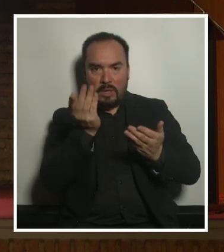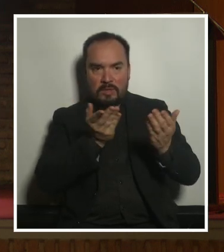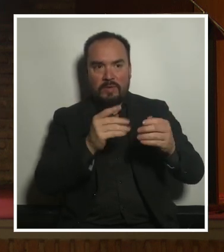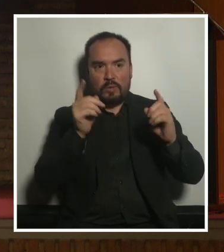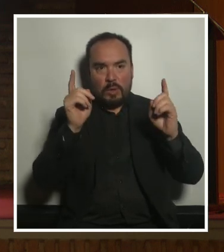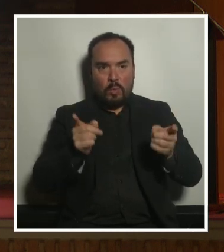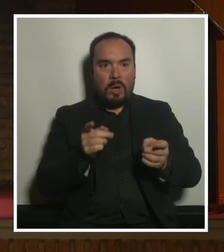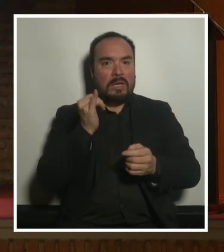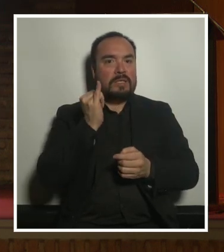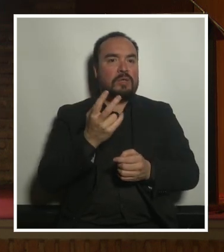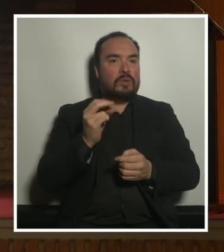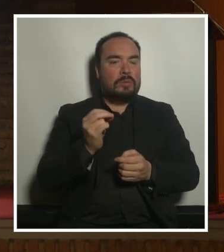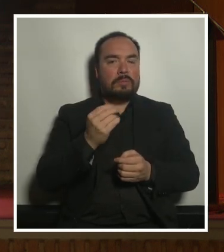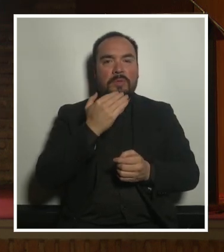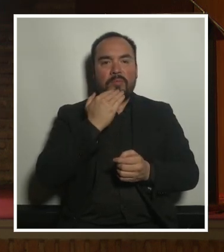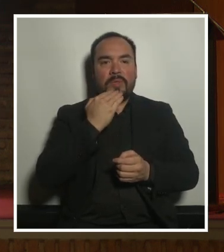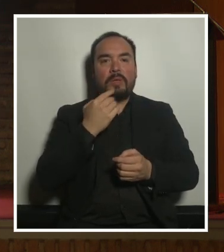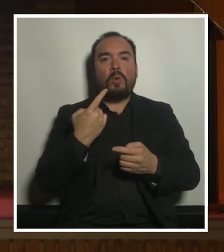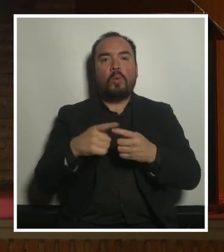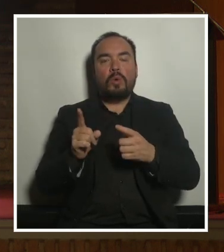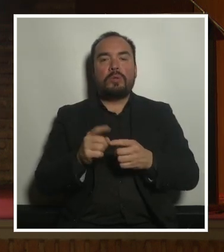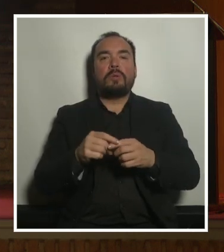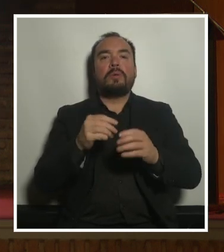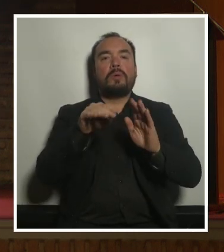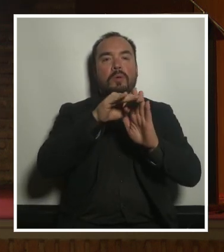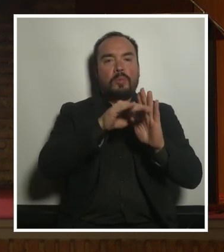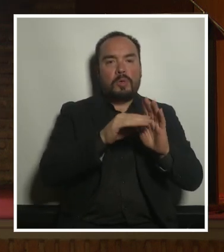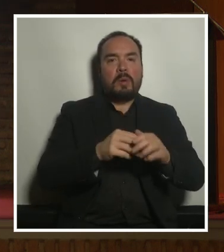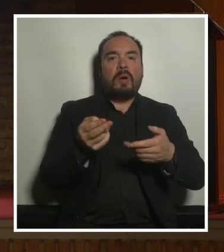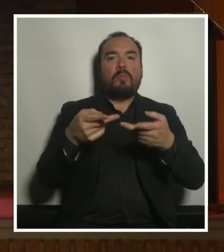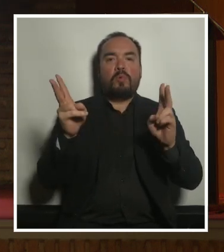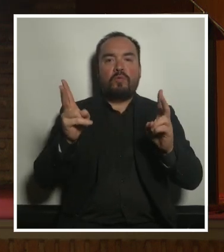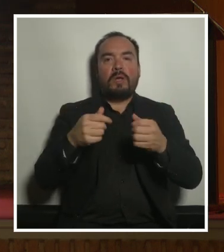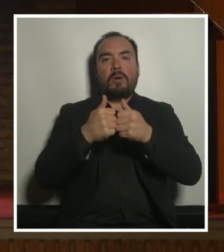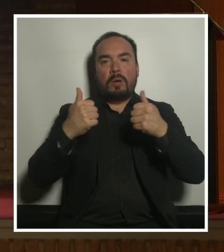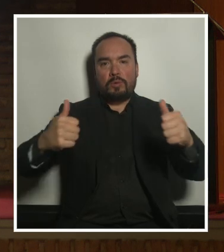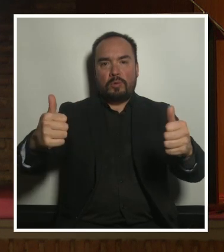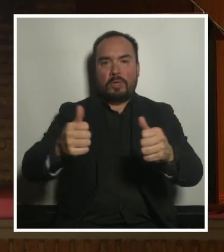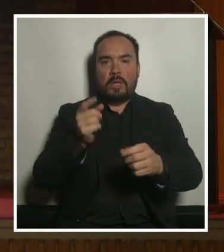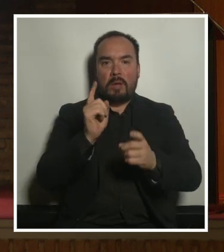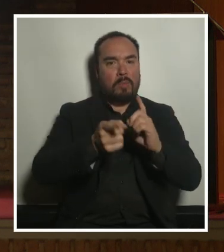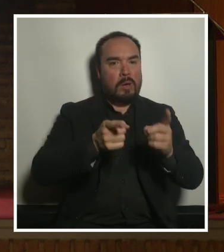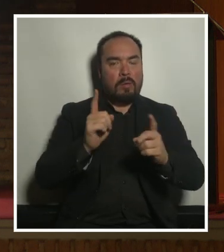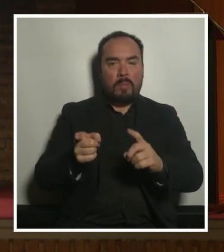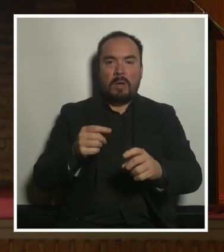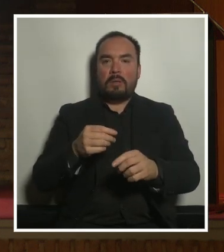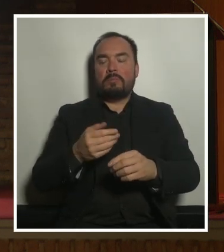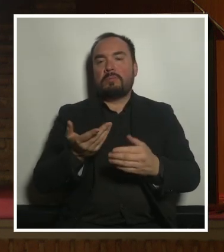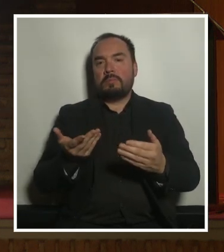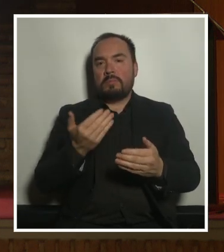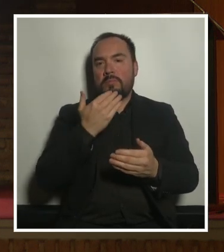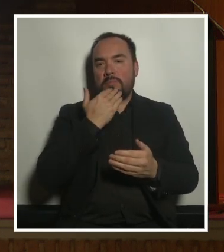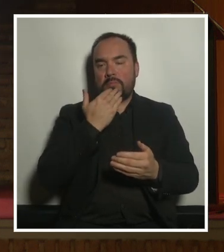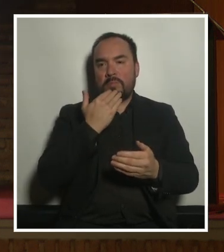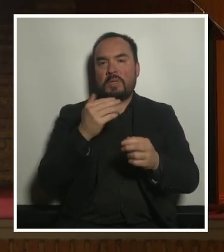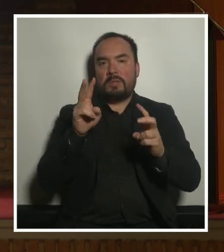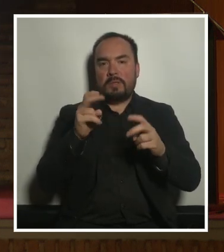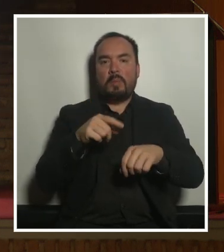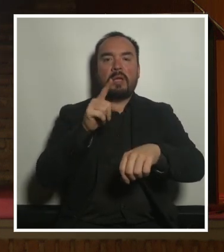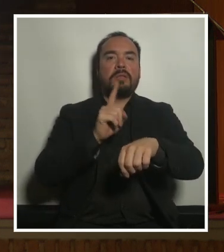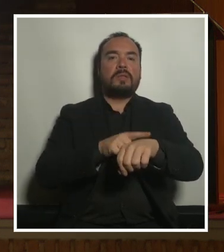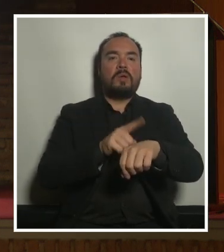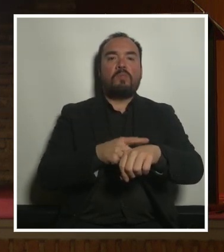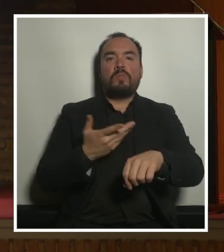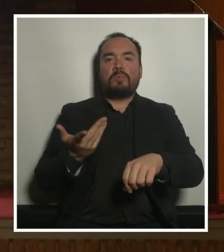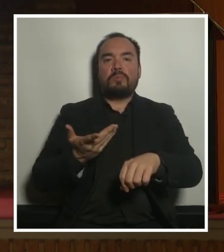desde la administración pública cuáles son los programas cuáles son los elementos urbanos cuando hablamos del tiempo estamos hablando